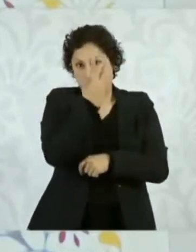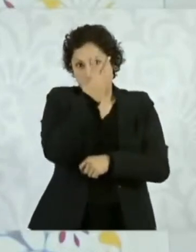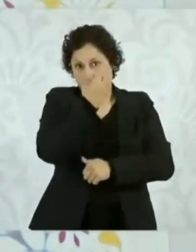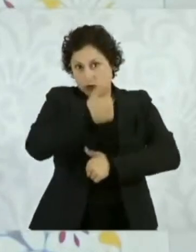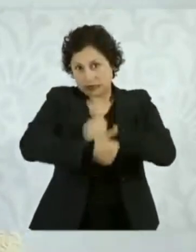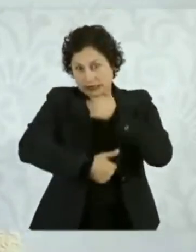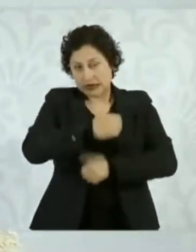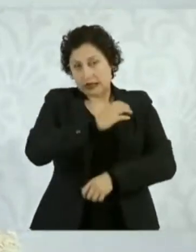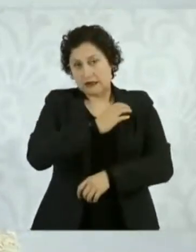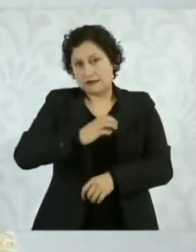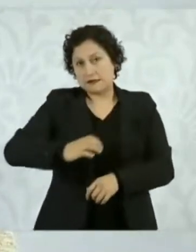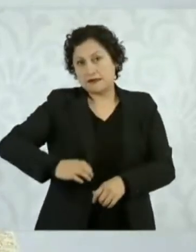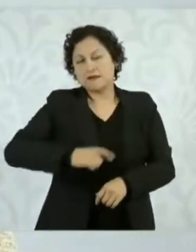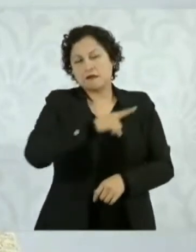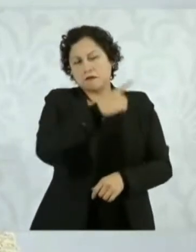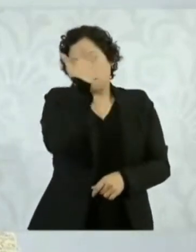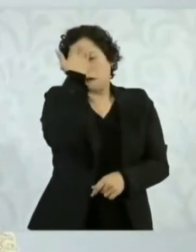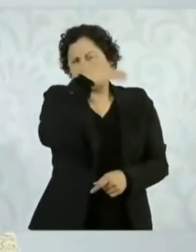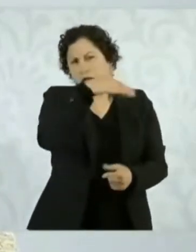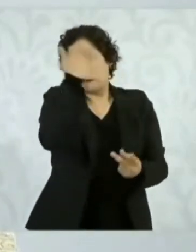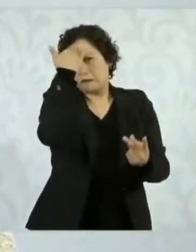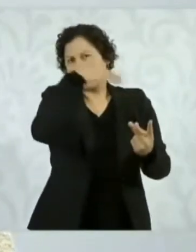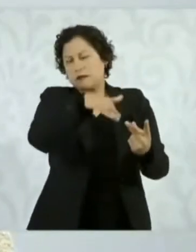Demócrata como el candidato del Partido Republicano. Gracias.